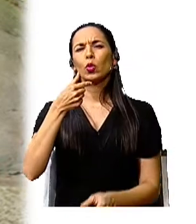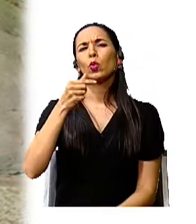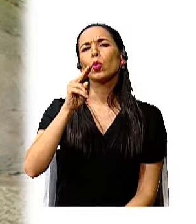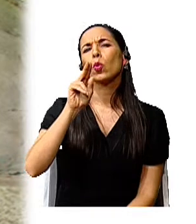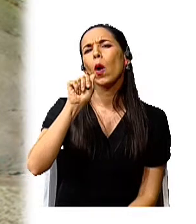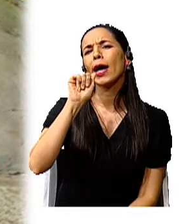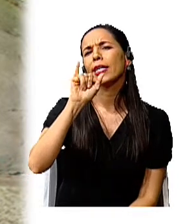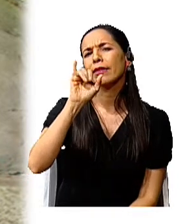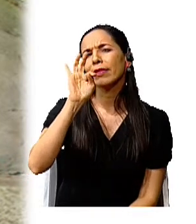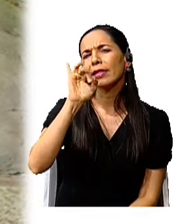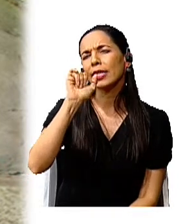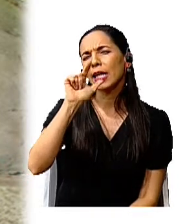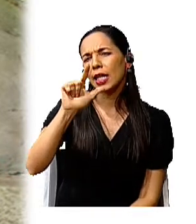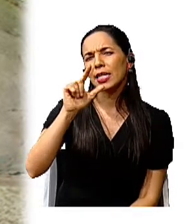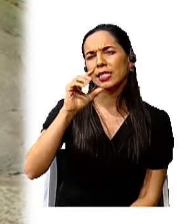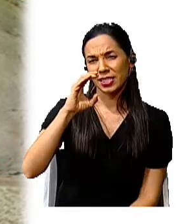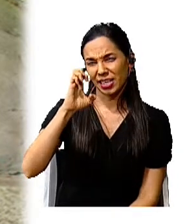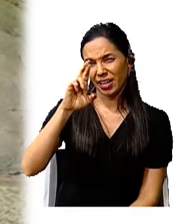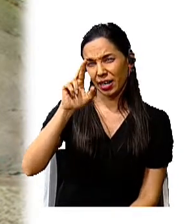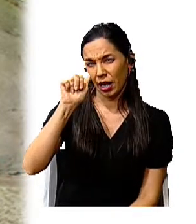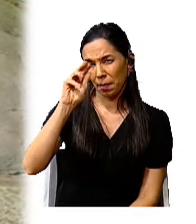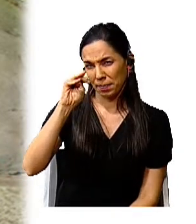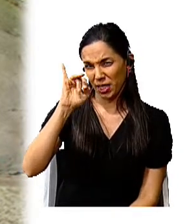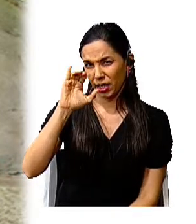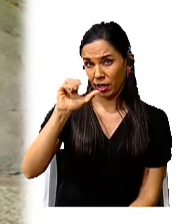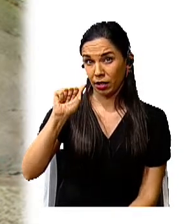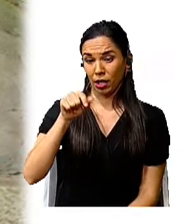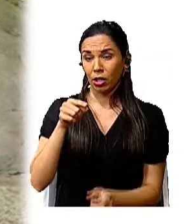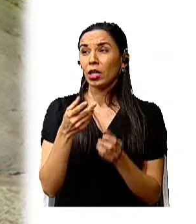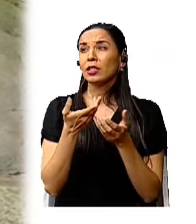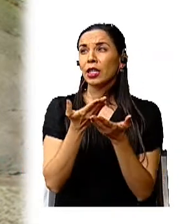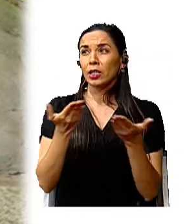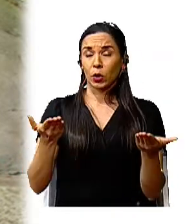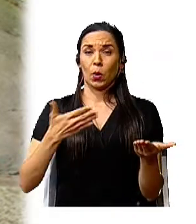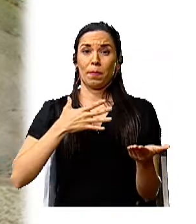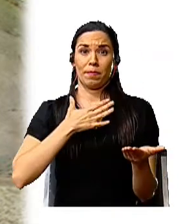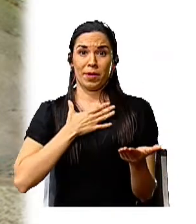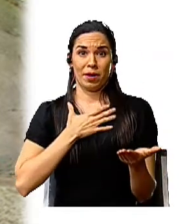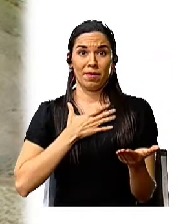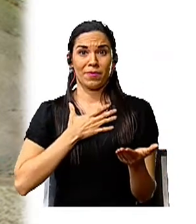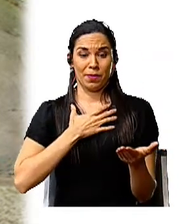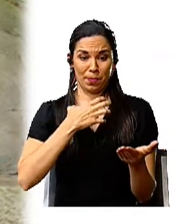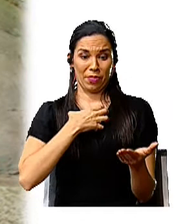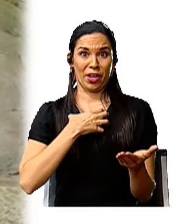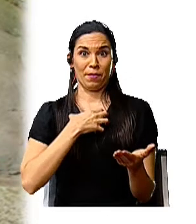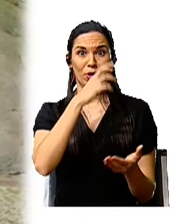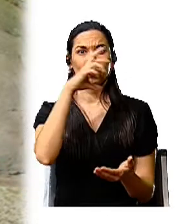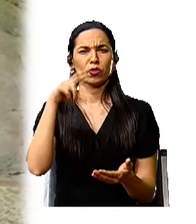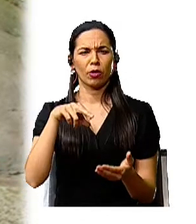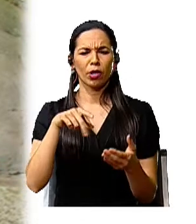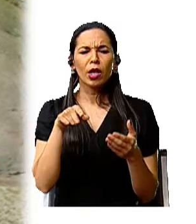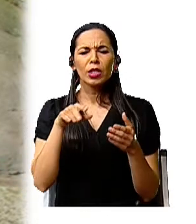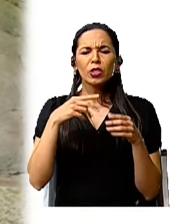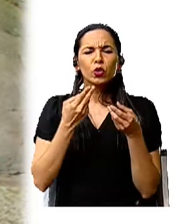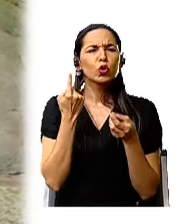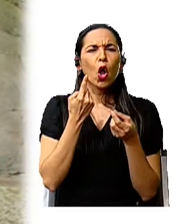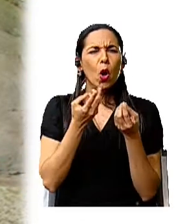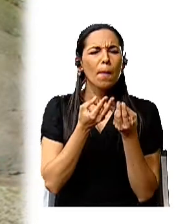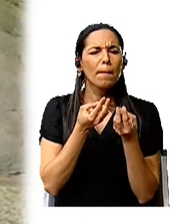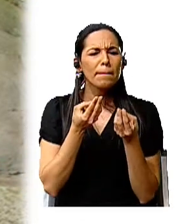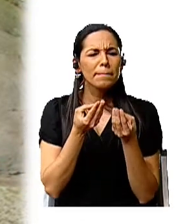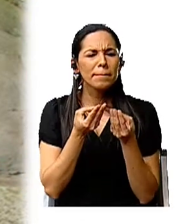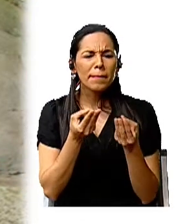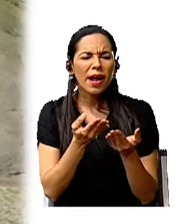es parte del patrimonio de Costa Rica. Tiene que ver, no solamente con un aspecto material y